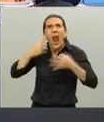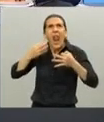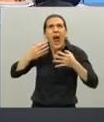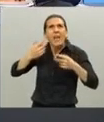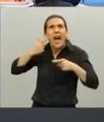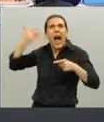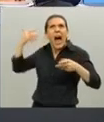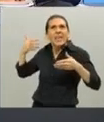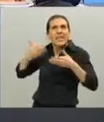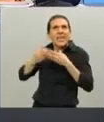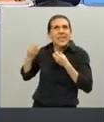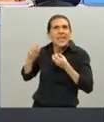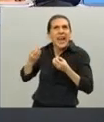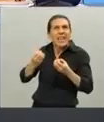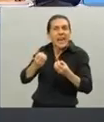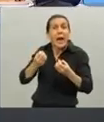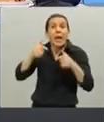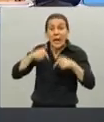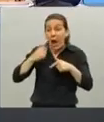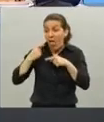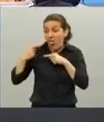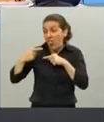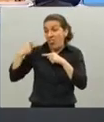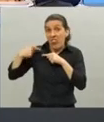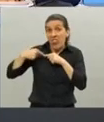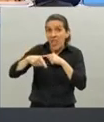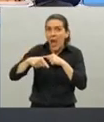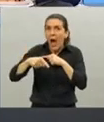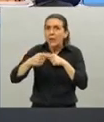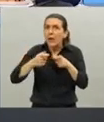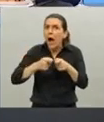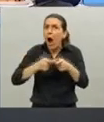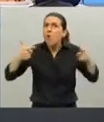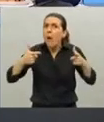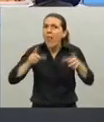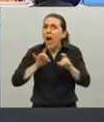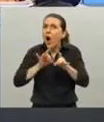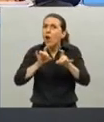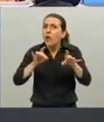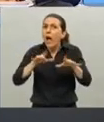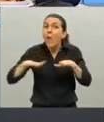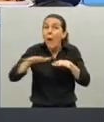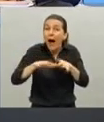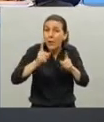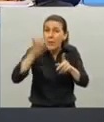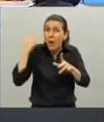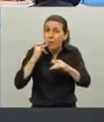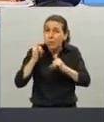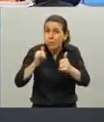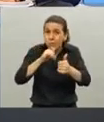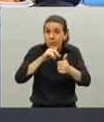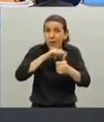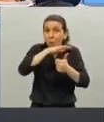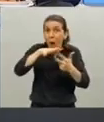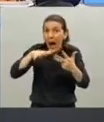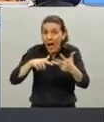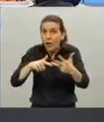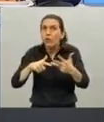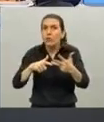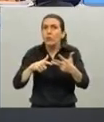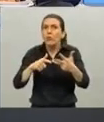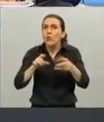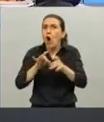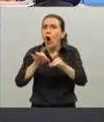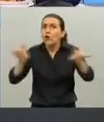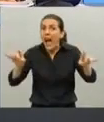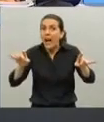estos días donde los números empezaron a crecer en estos barrios y en estas ciudades que acabo de mencionar.